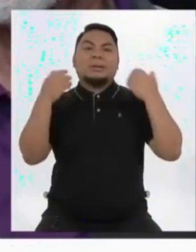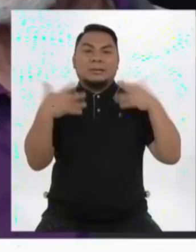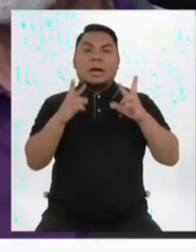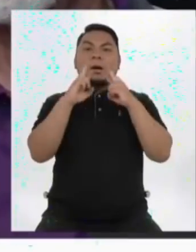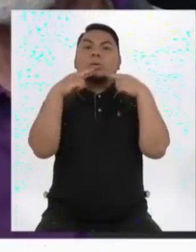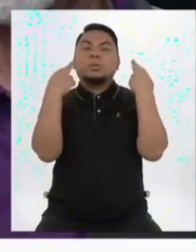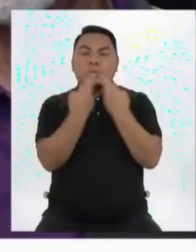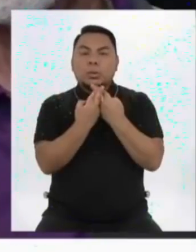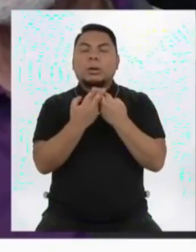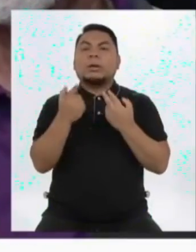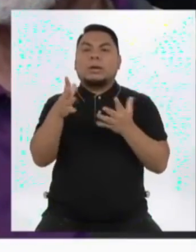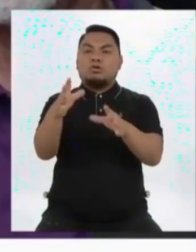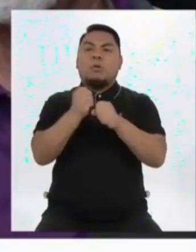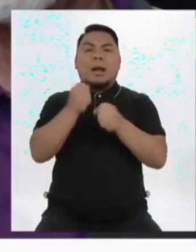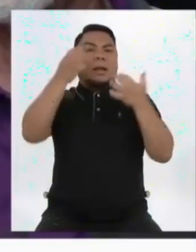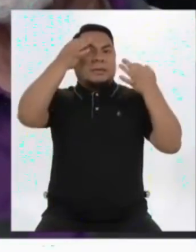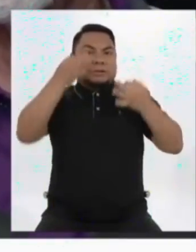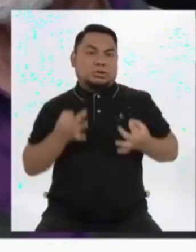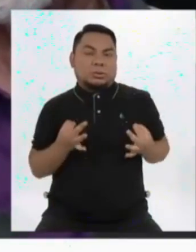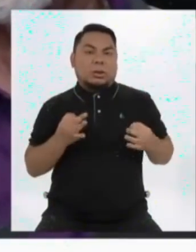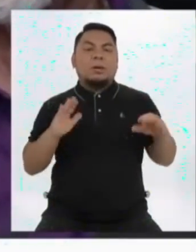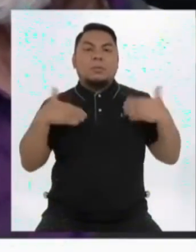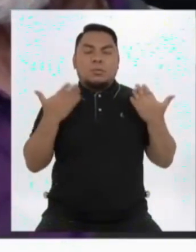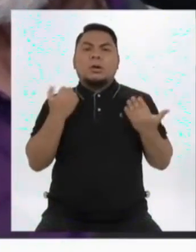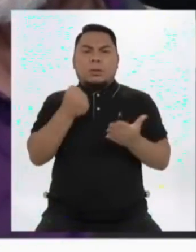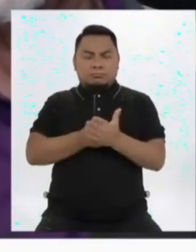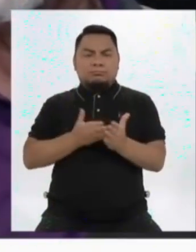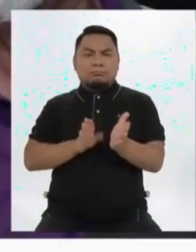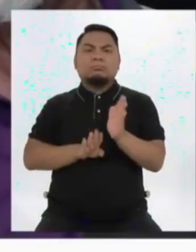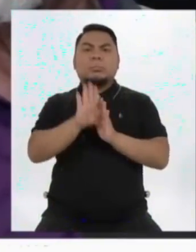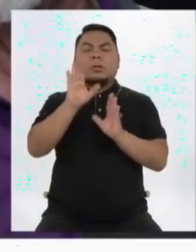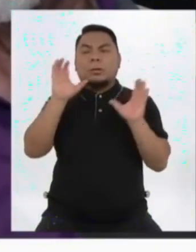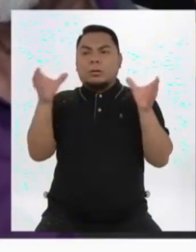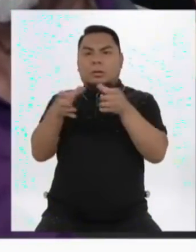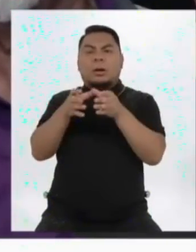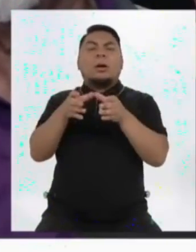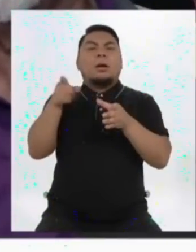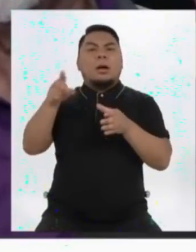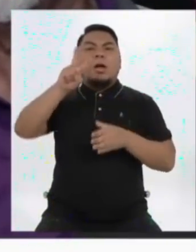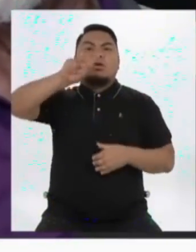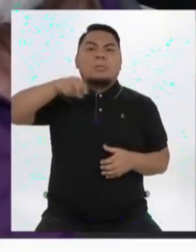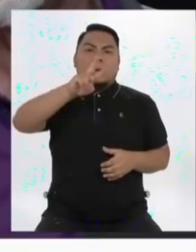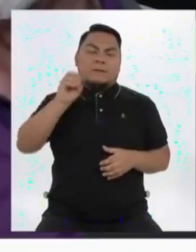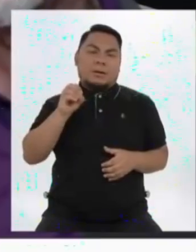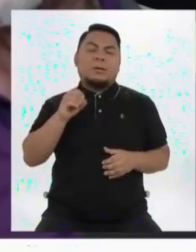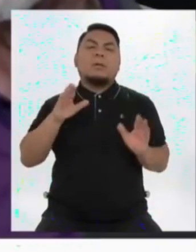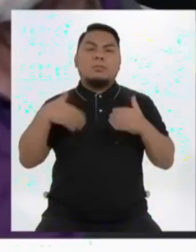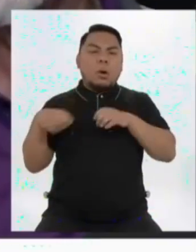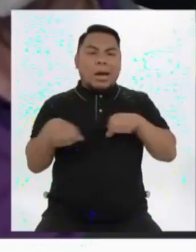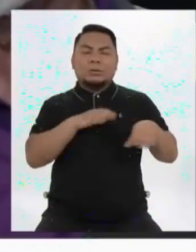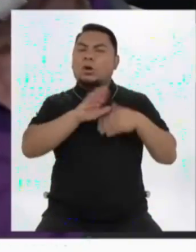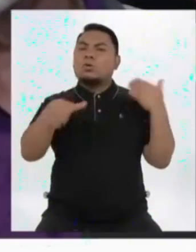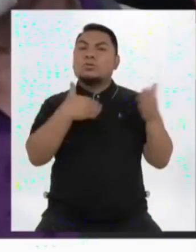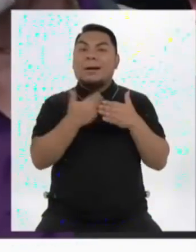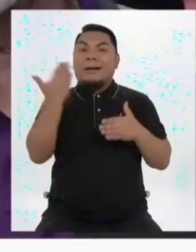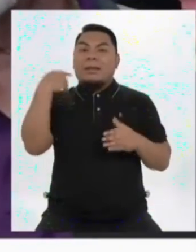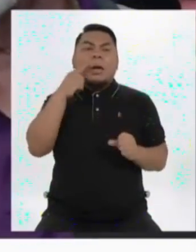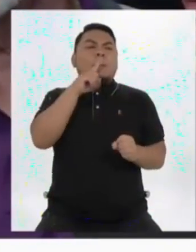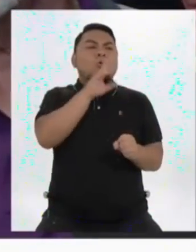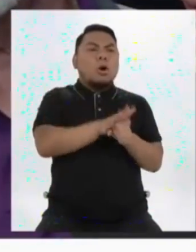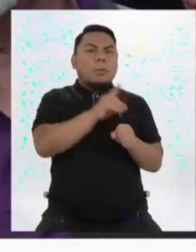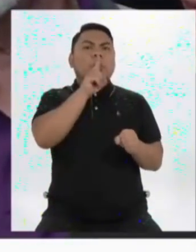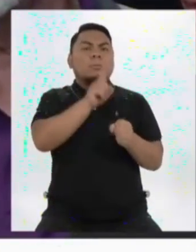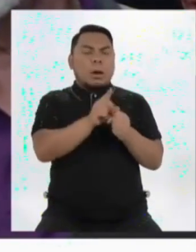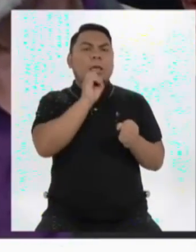a reunir y tomar decisiones para poder enfrentar el Congreso del 2020 y poder cumplir todo lo que hemos venido diciendo